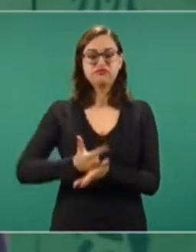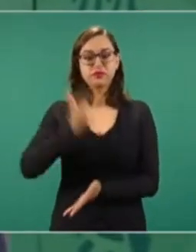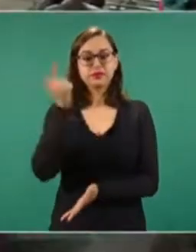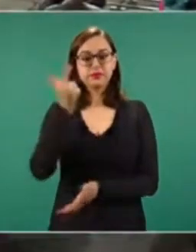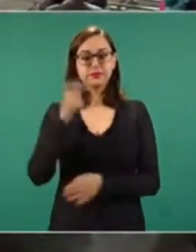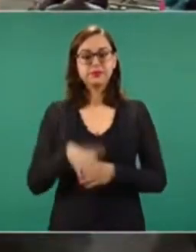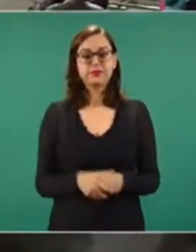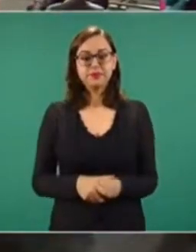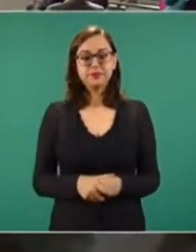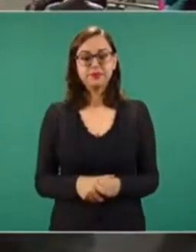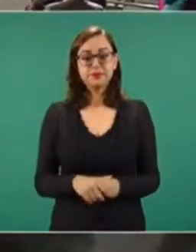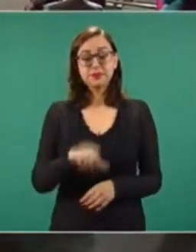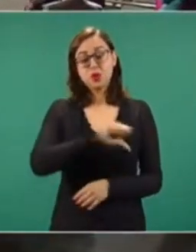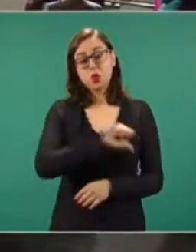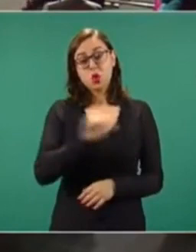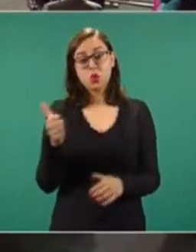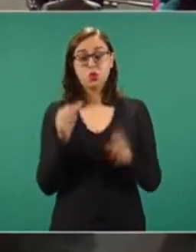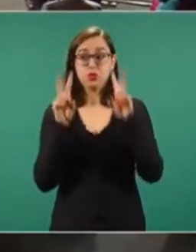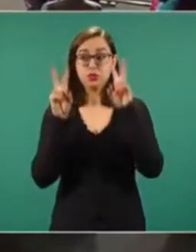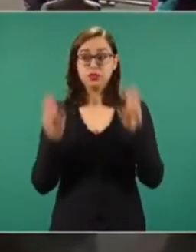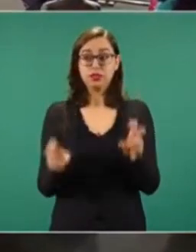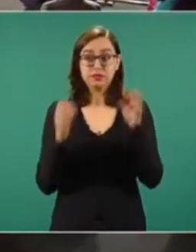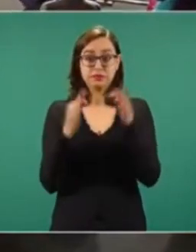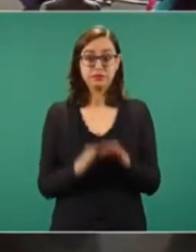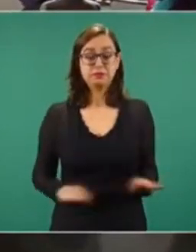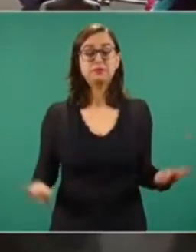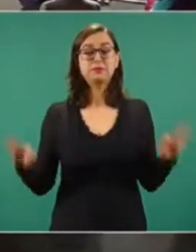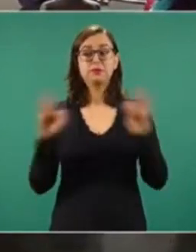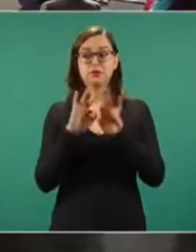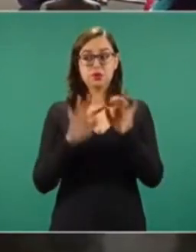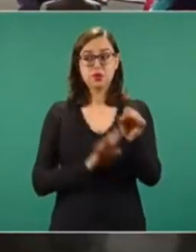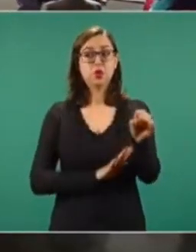es que, como todos sabemos,